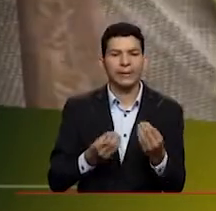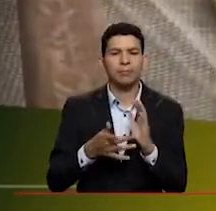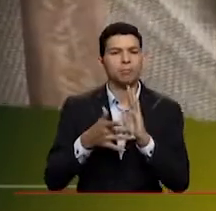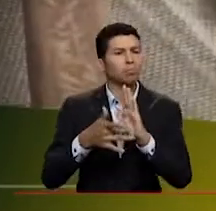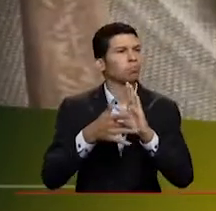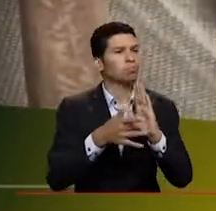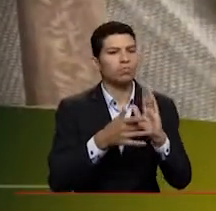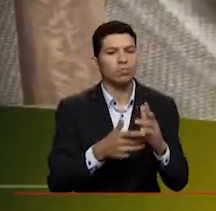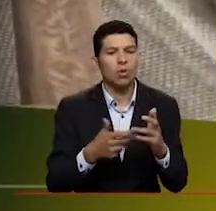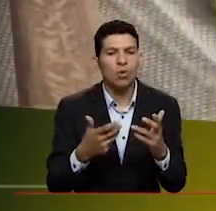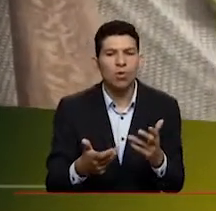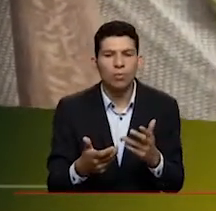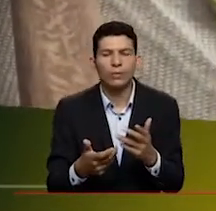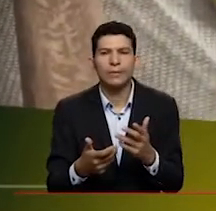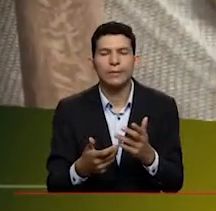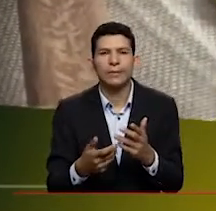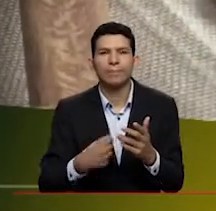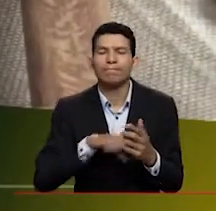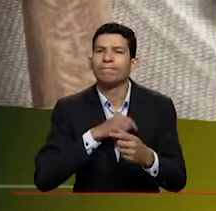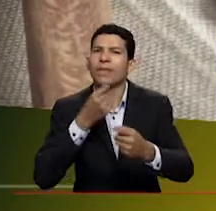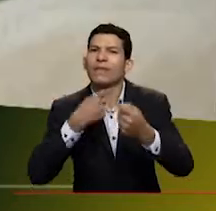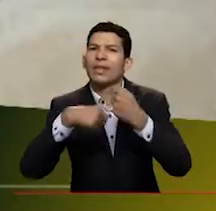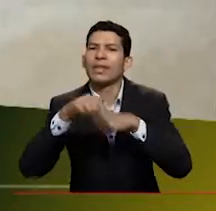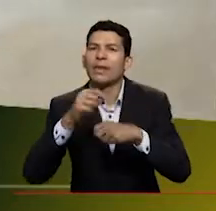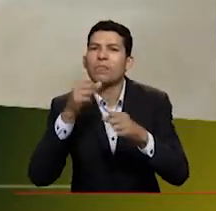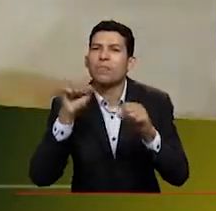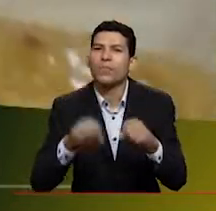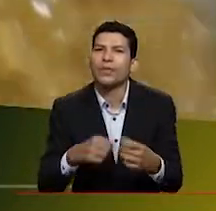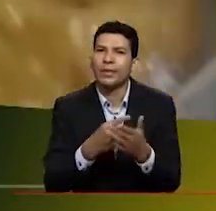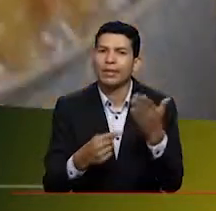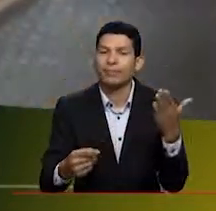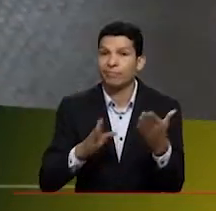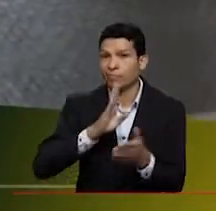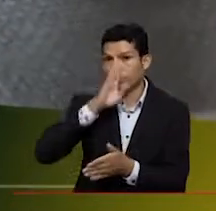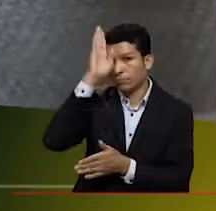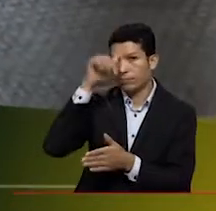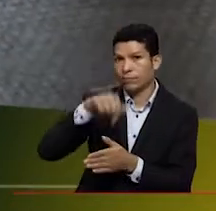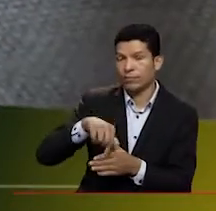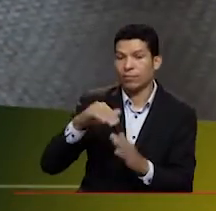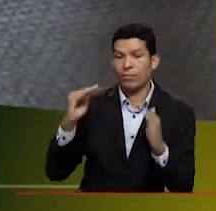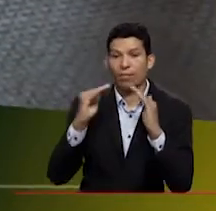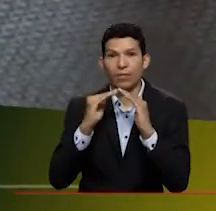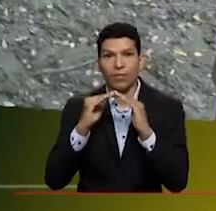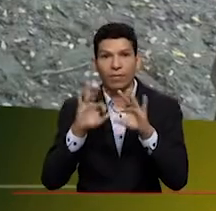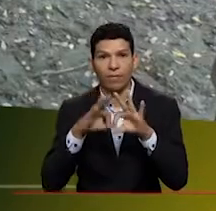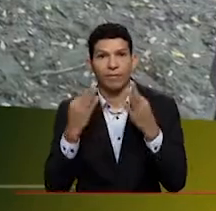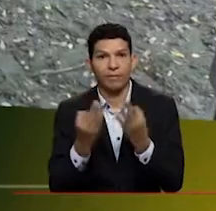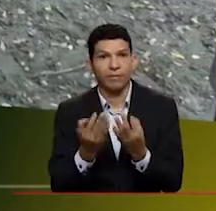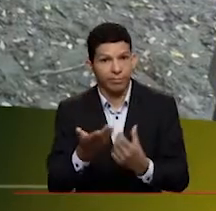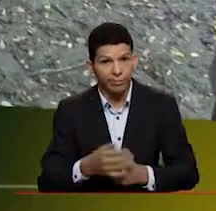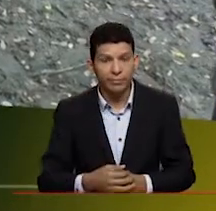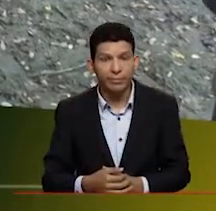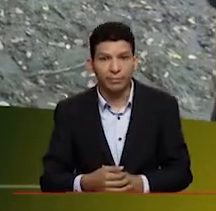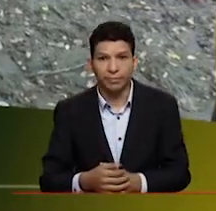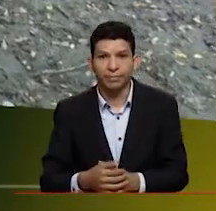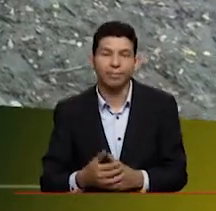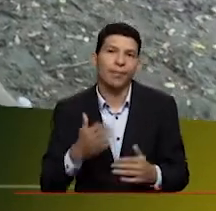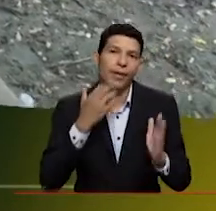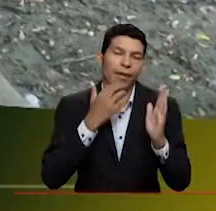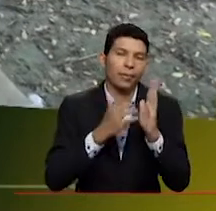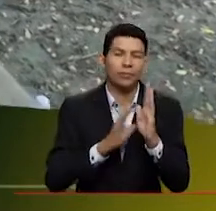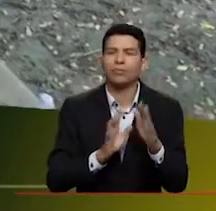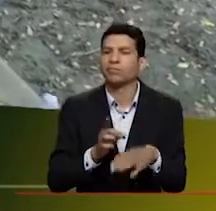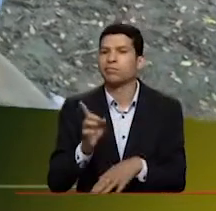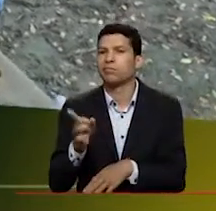ofrecer en base a lo que cotidianamente nosotros hacemos en nuestra casa, en nuestras familias. Entonces, por ejemplo,